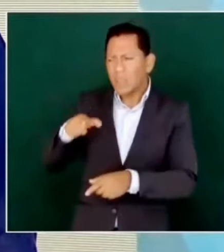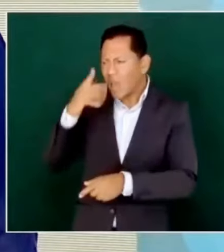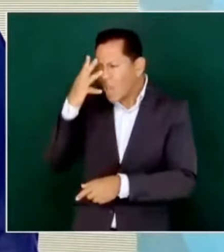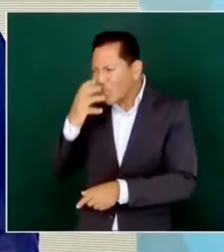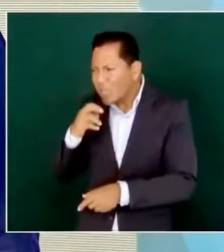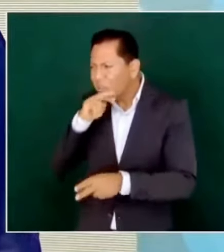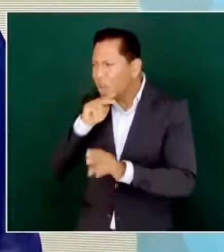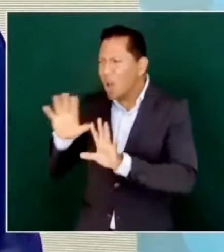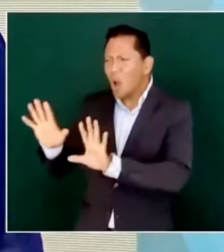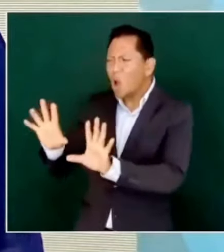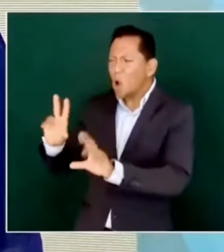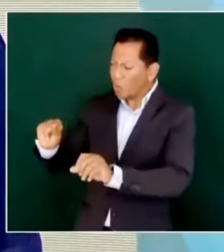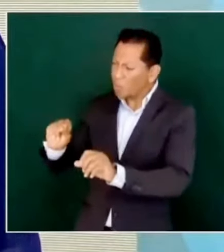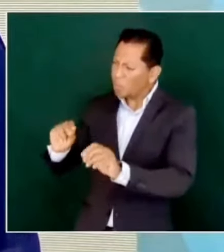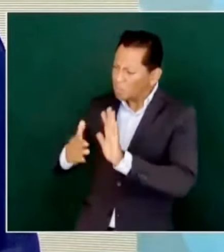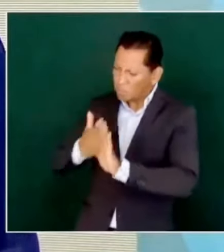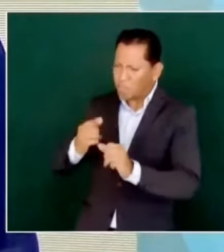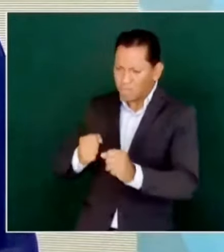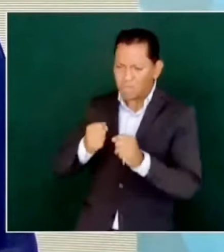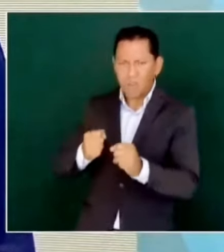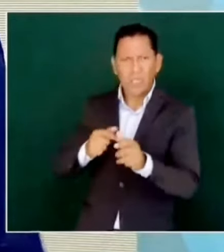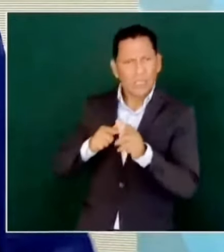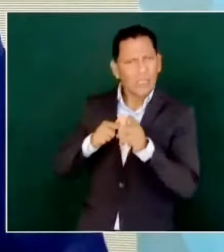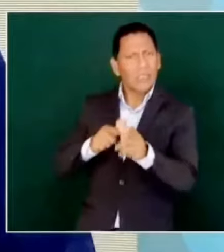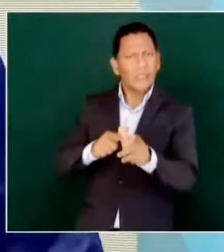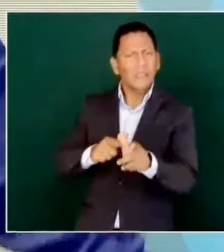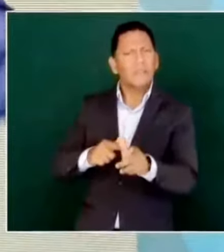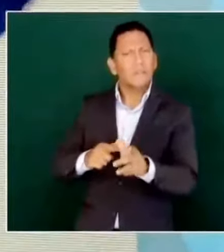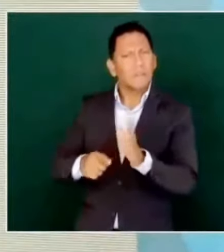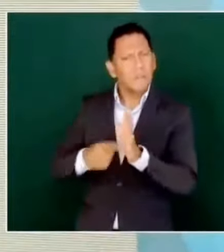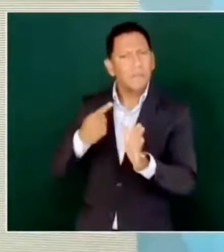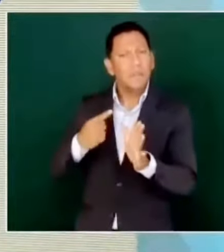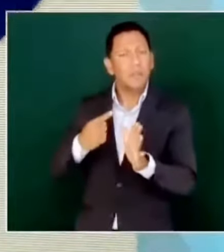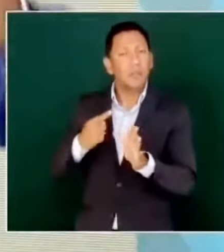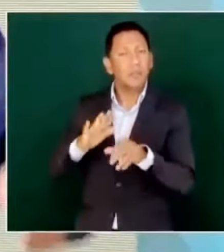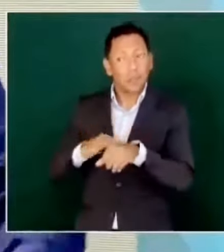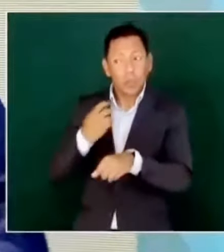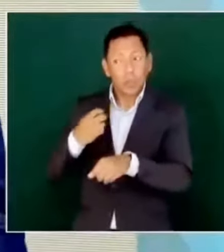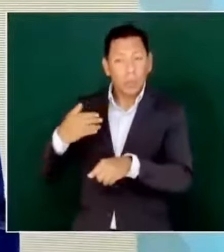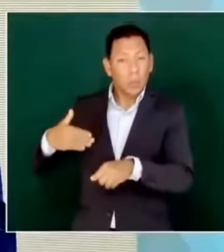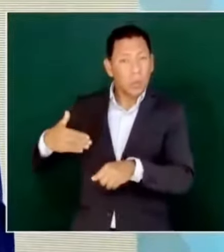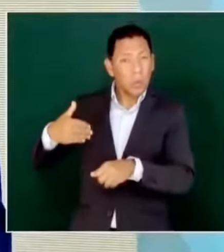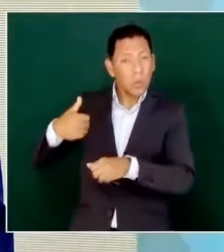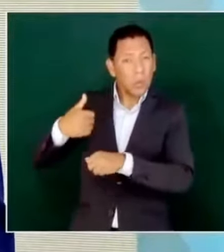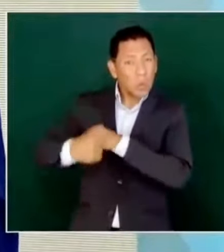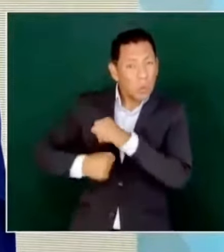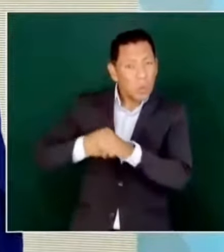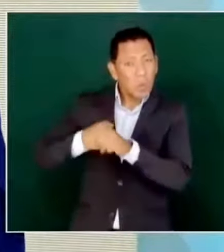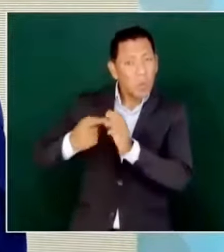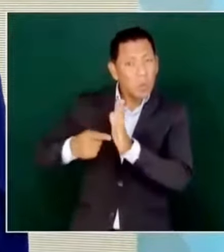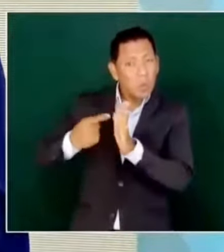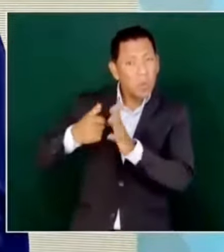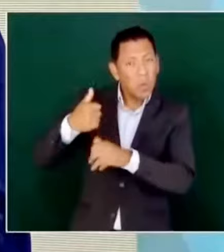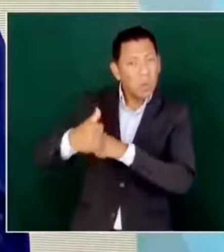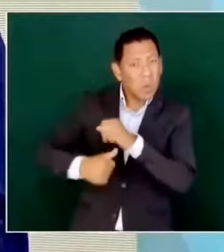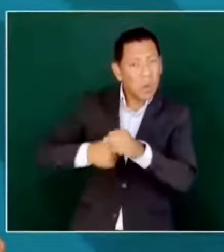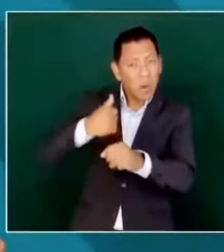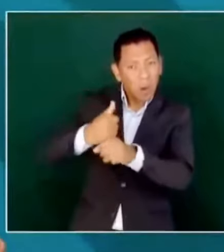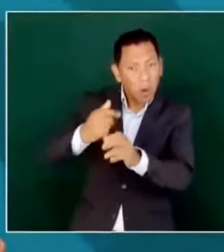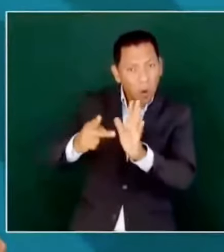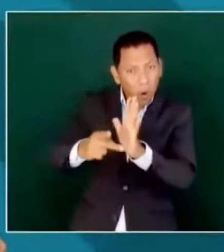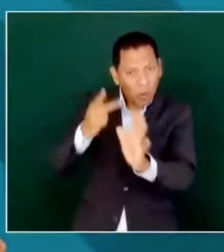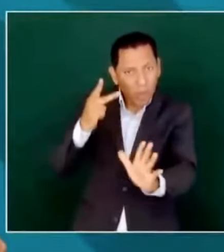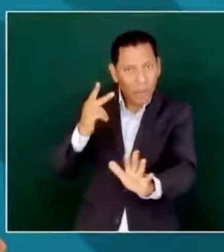y por eso adelante. Y en la pasada elección que ya